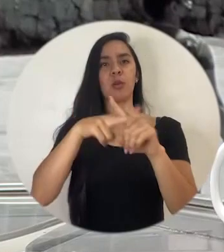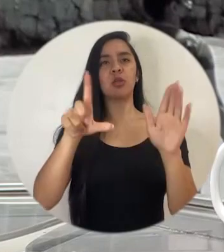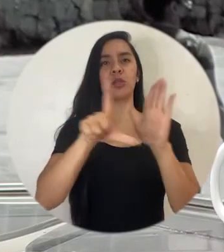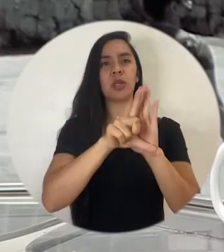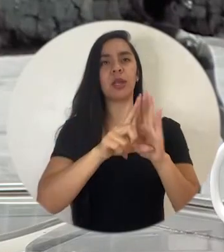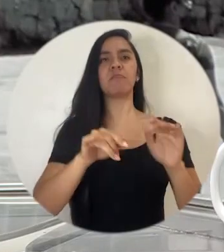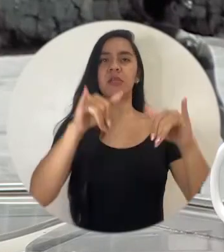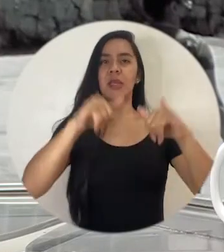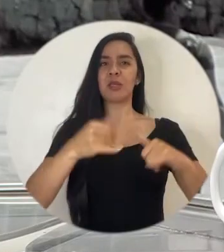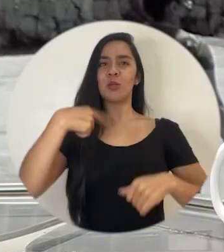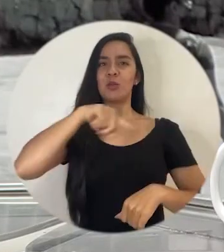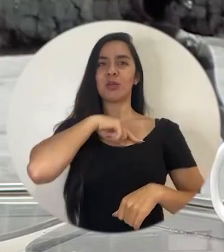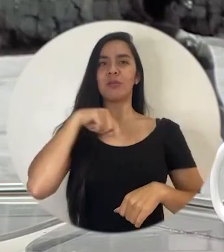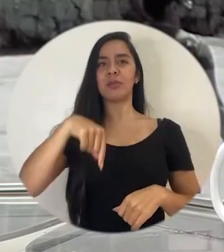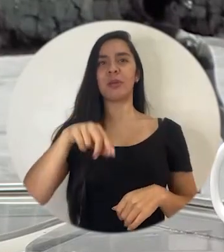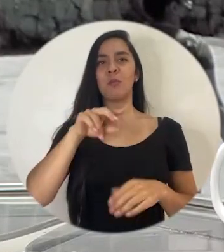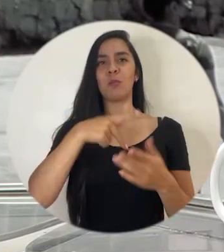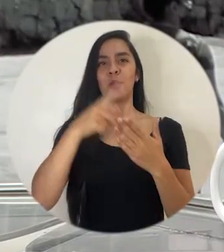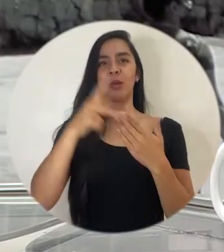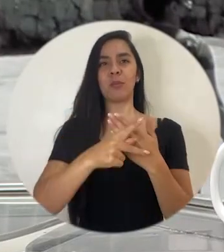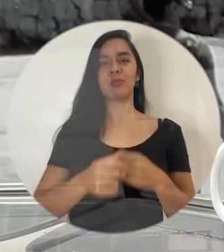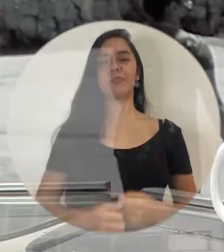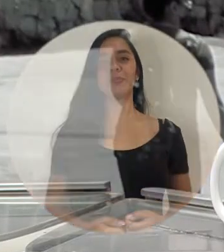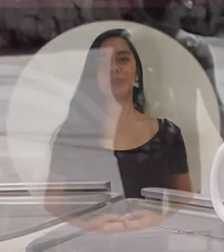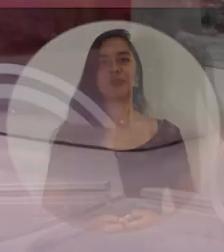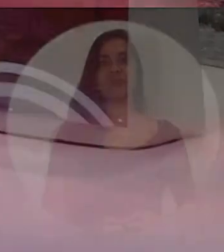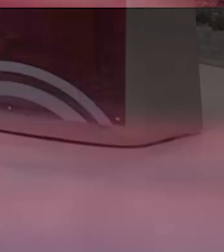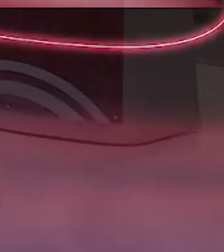retos de la aplicación de la ley la quédese con nosotros